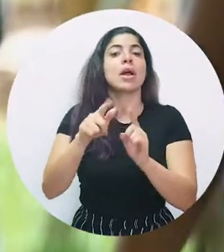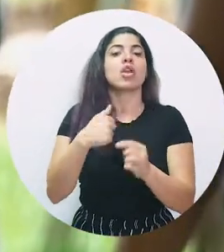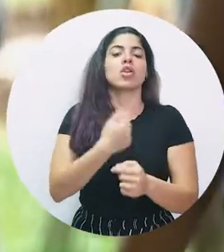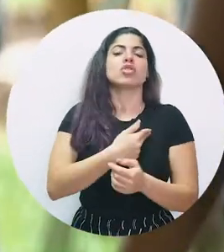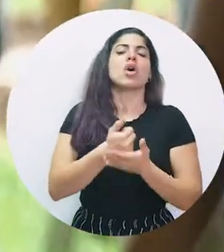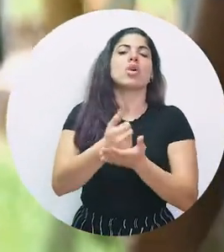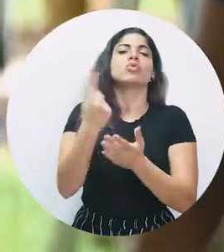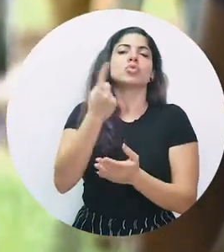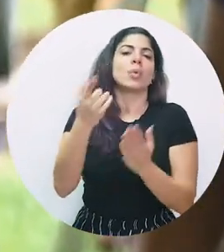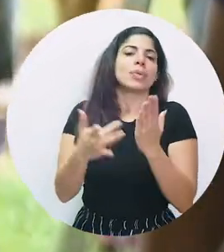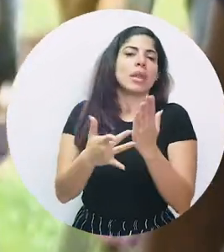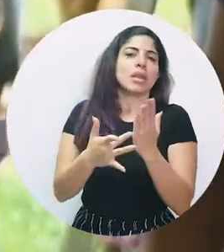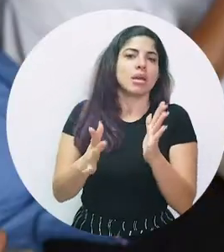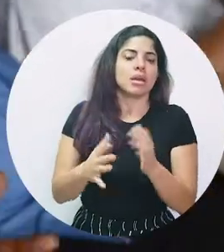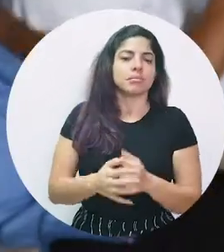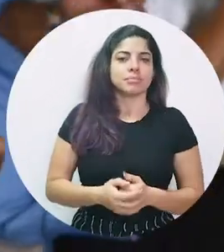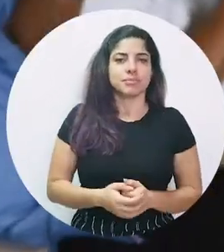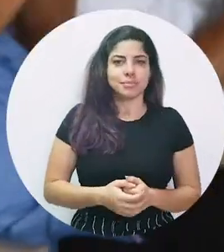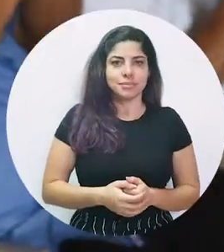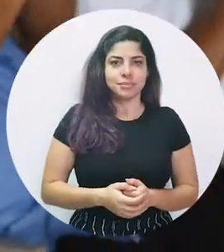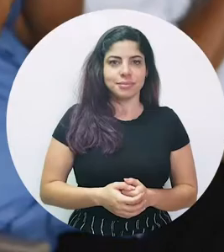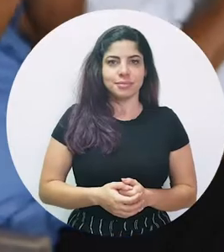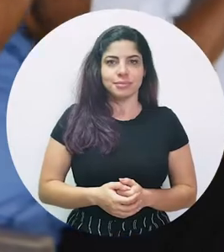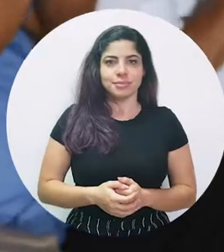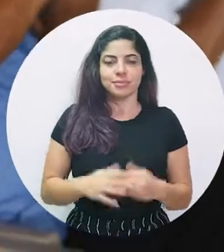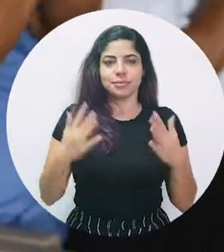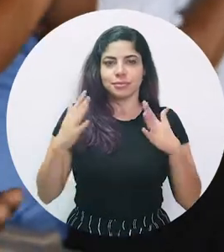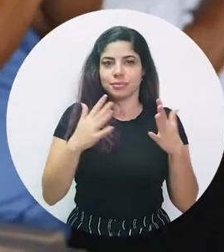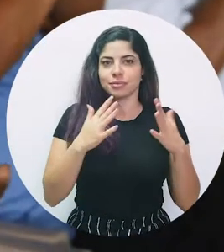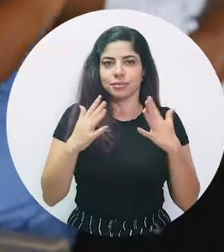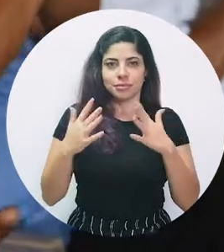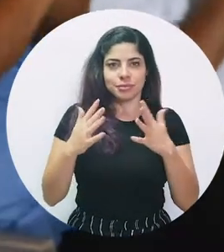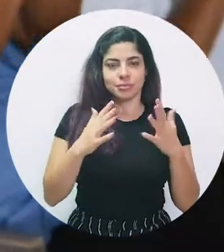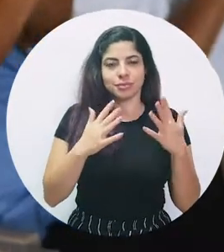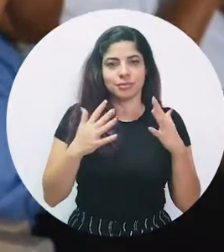técnica, básicamente. Gracias. Gracias. Gracias.